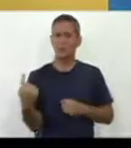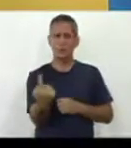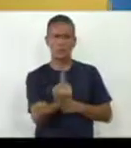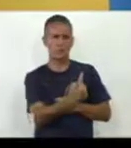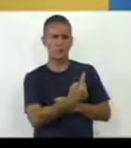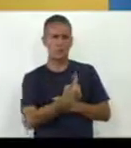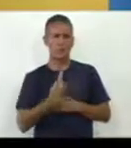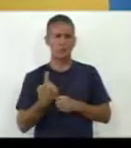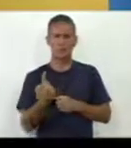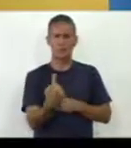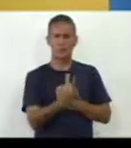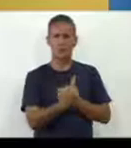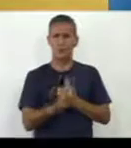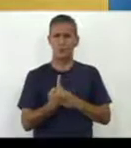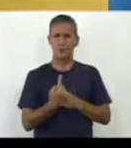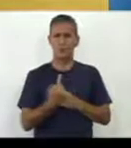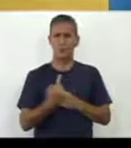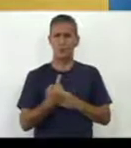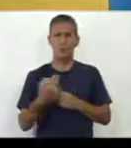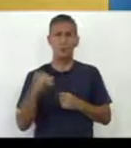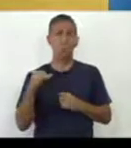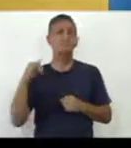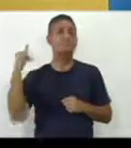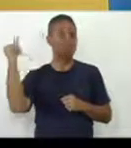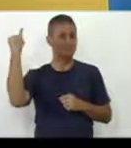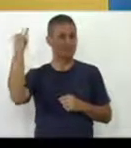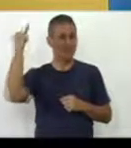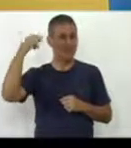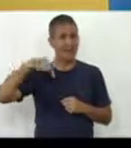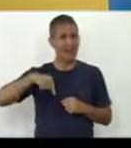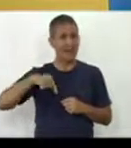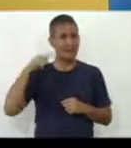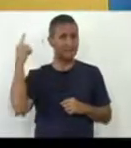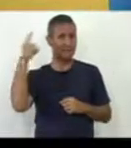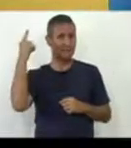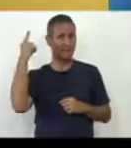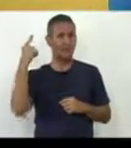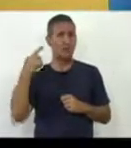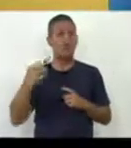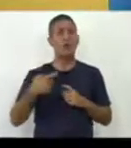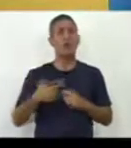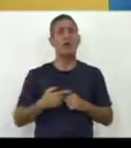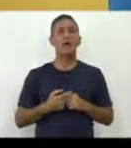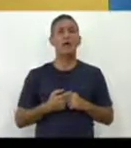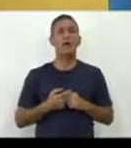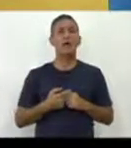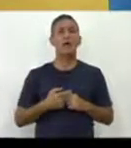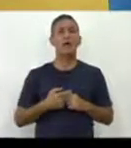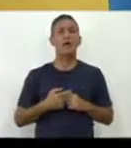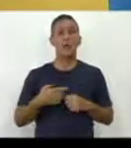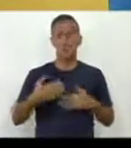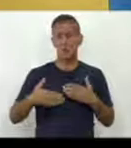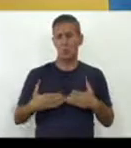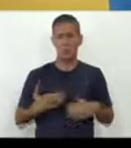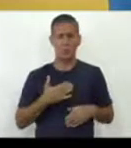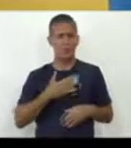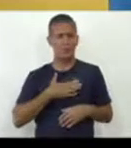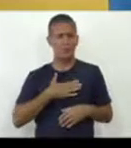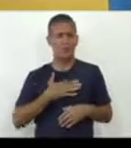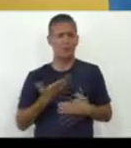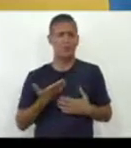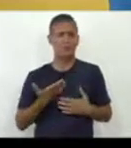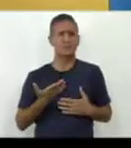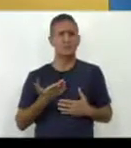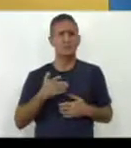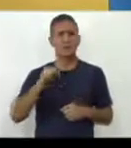también en el internacional, pero repito, estamos analizando la situación nuestra, ocurre